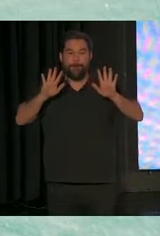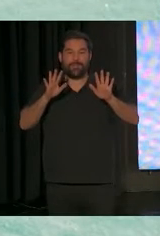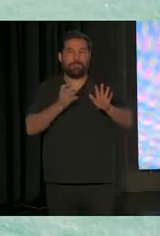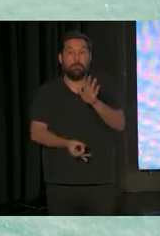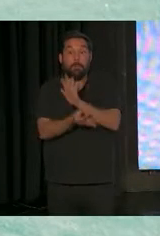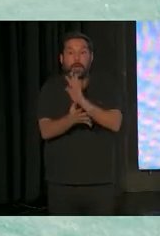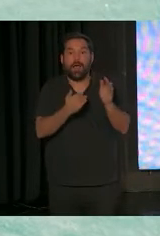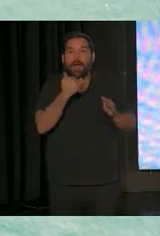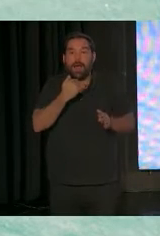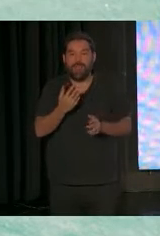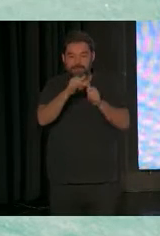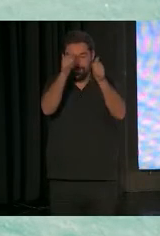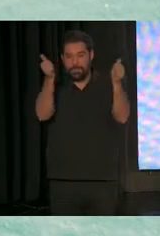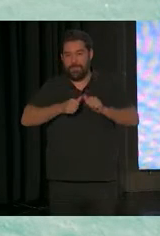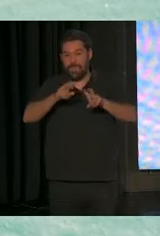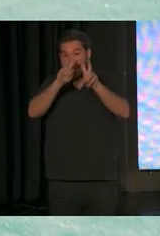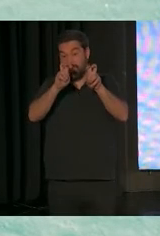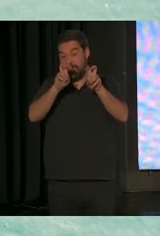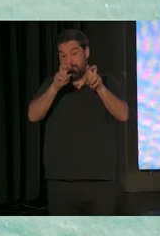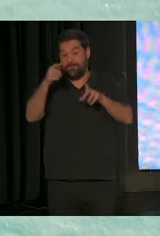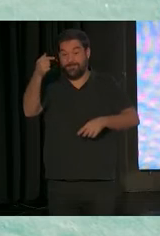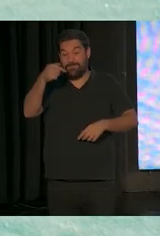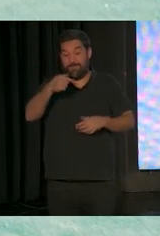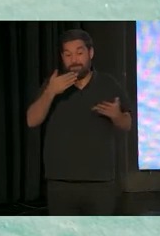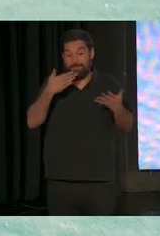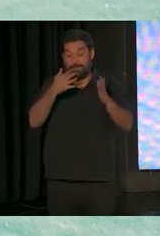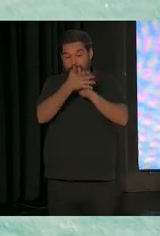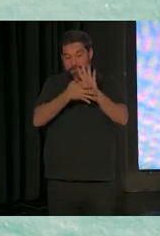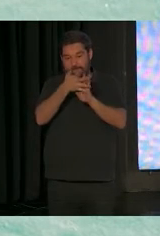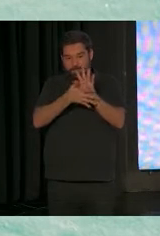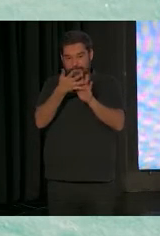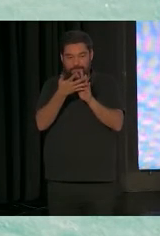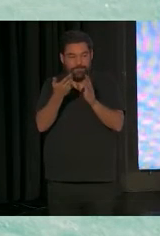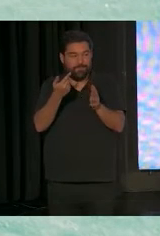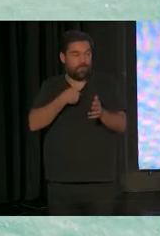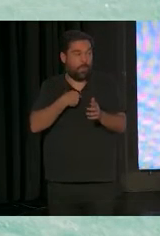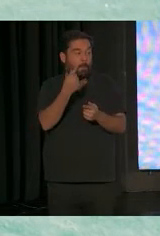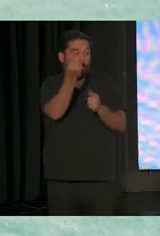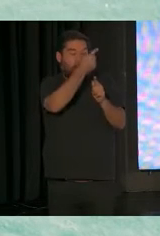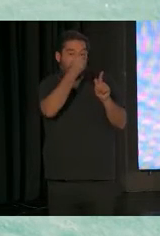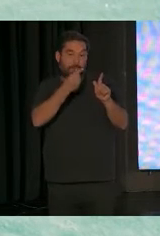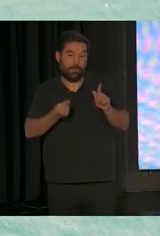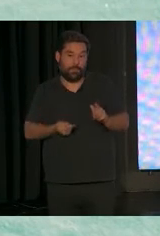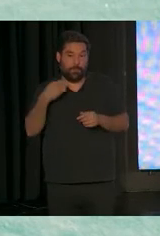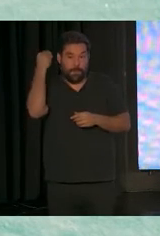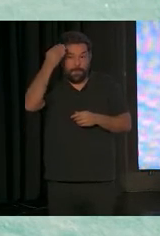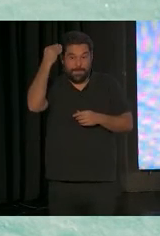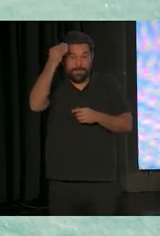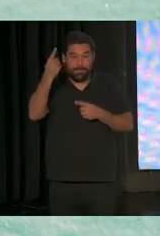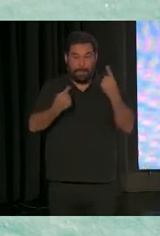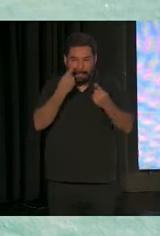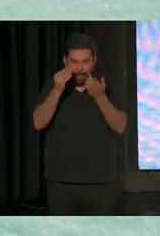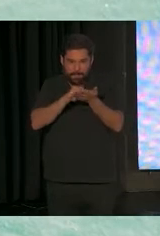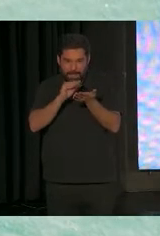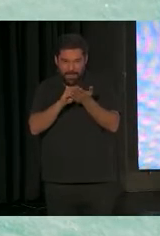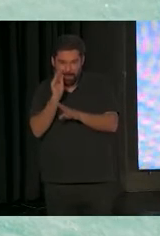que dices, estos modelos nuevos de los que ahora se hablan. Bueno, yo con un dibujo, ¿qué creo? Que muchas veces también hay que tener cuidado,